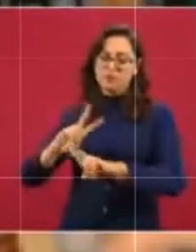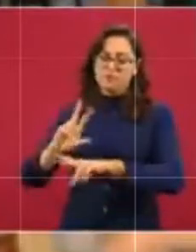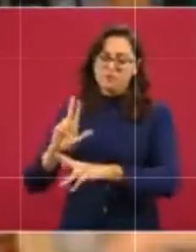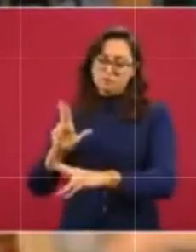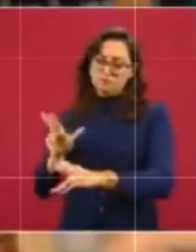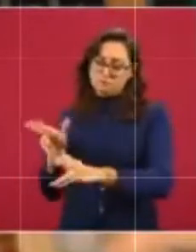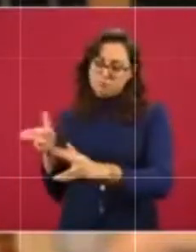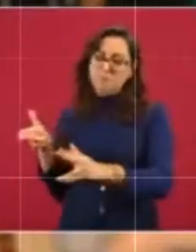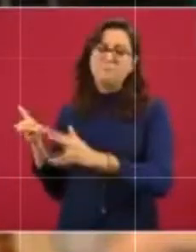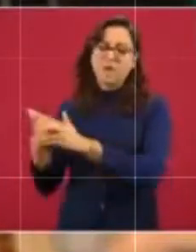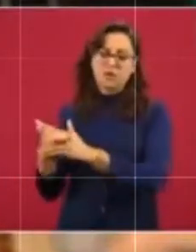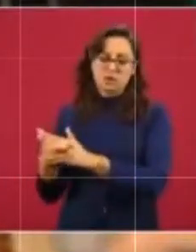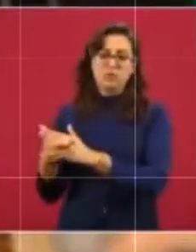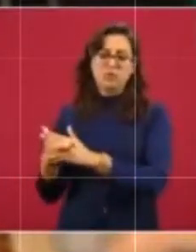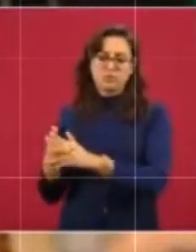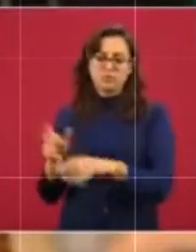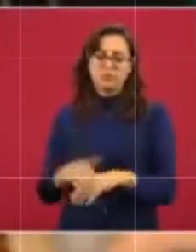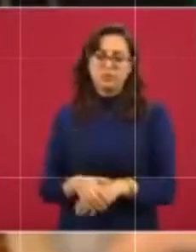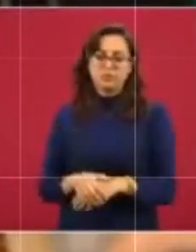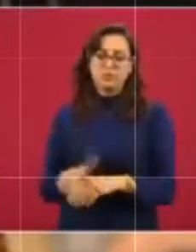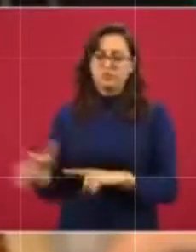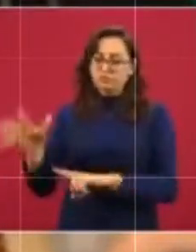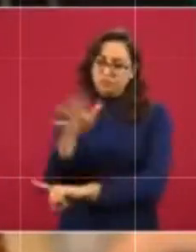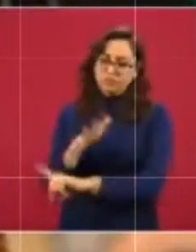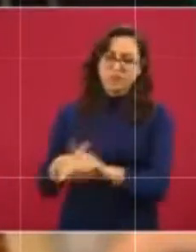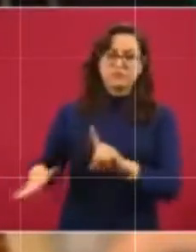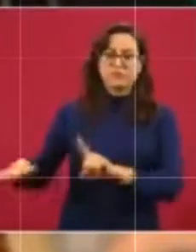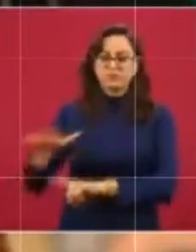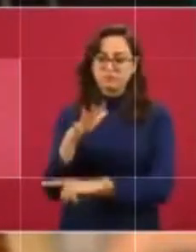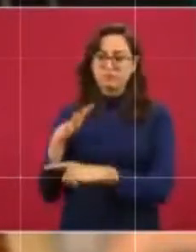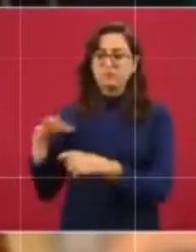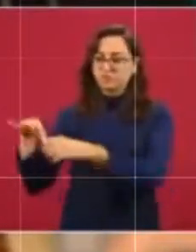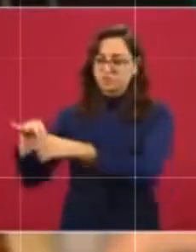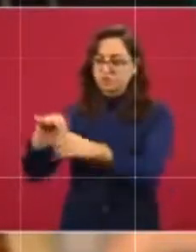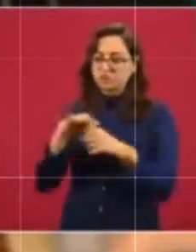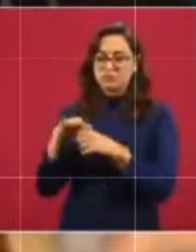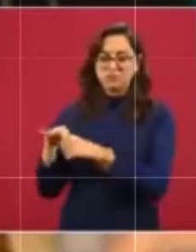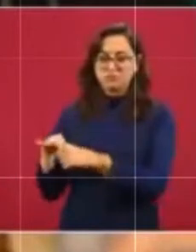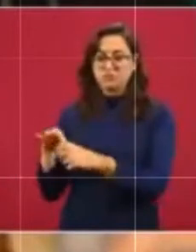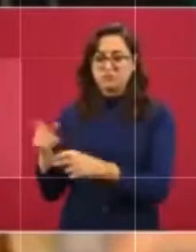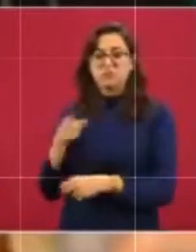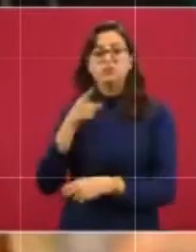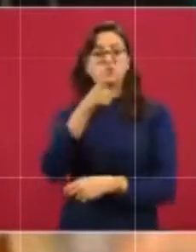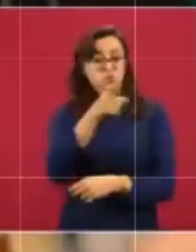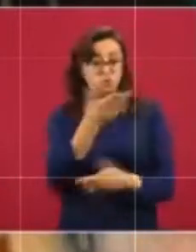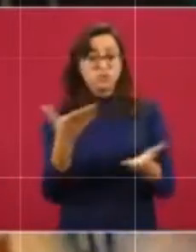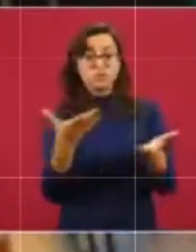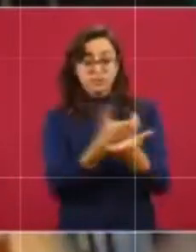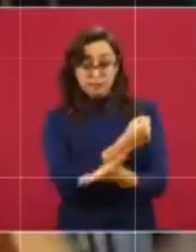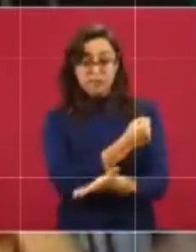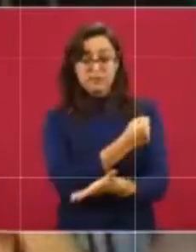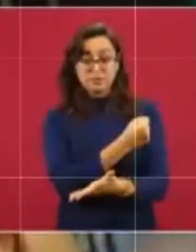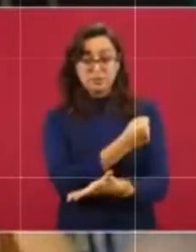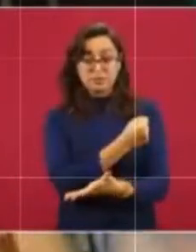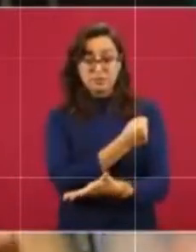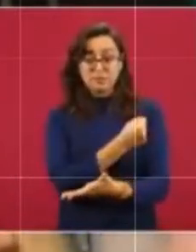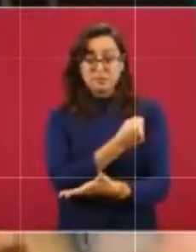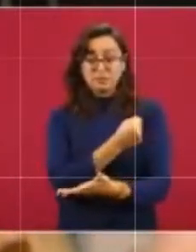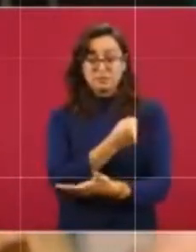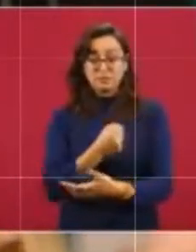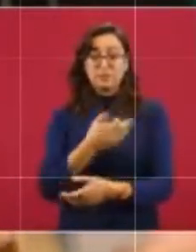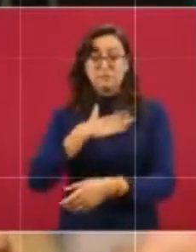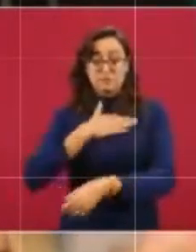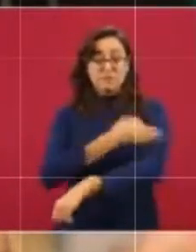fotoperiodista que fue asesinada en un contexto electoral en el que usted ganó, por cierto. Mi familia toda